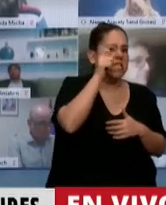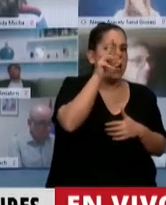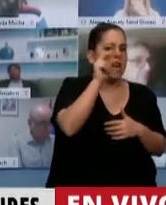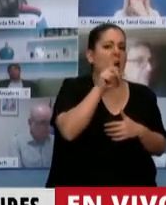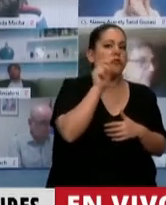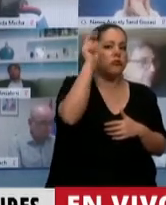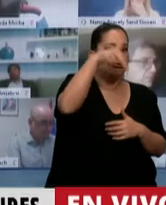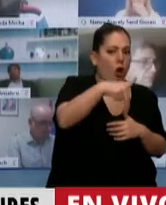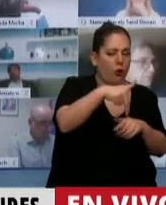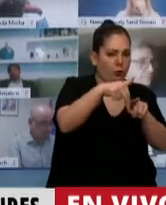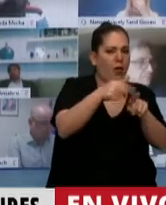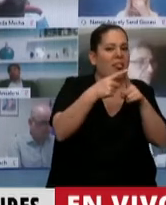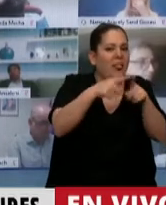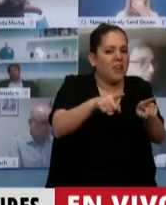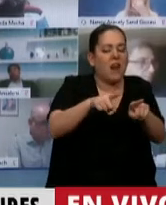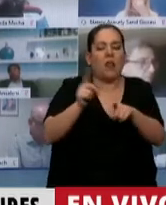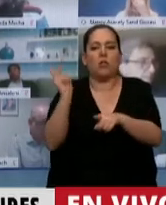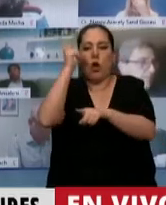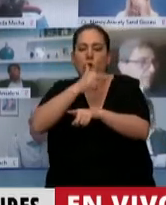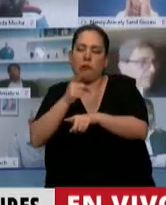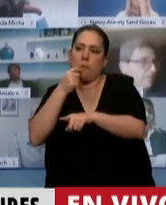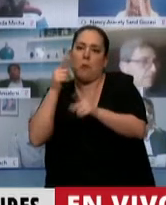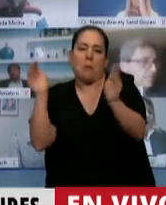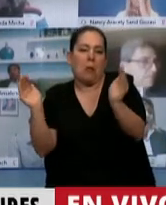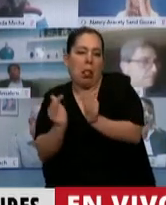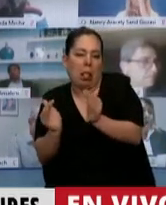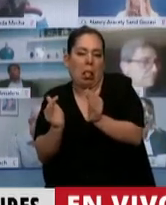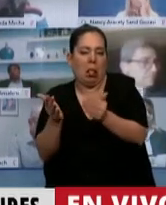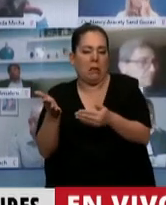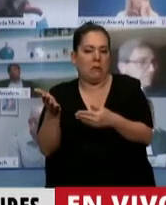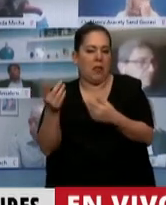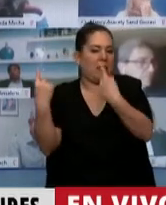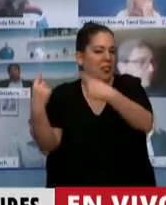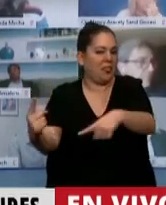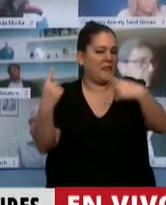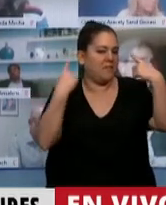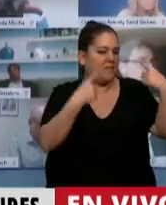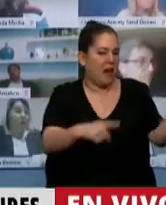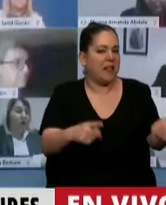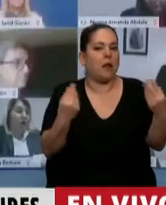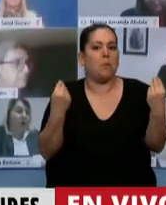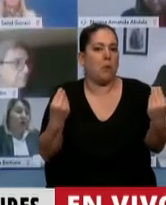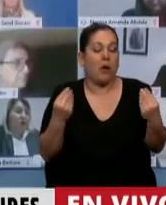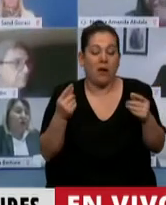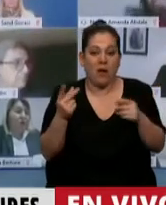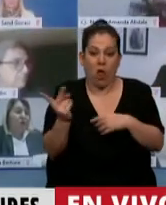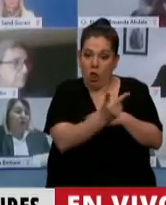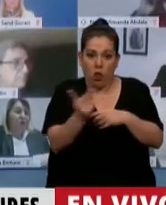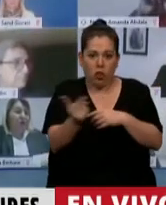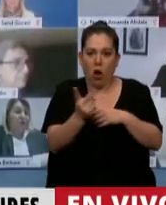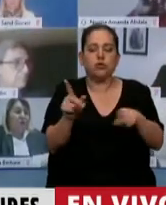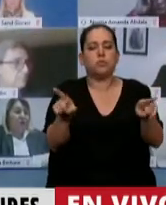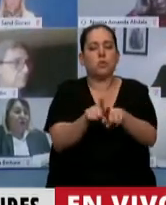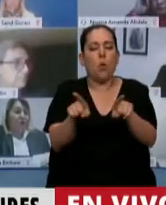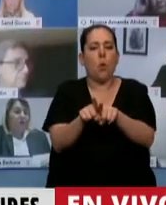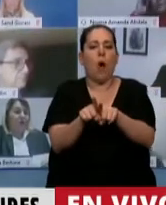pequeña empresa que va a tener exactamente el mismo nivel